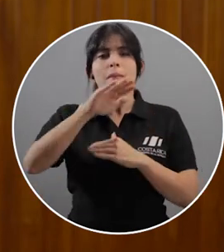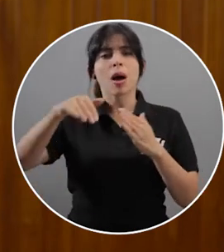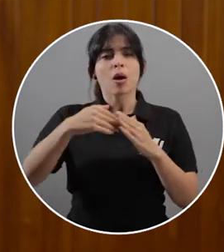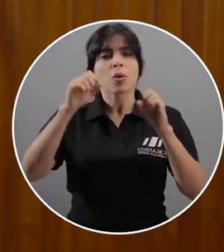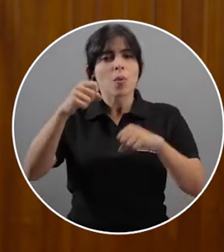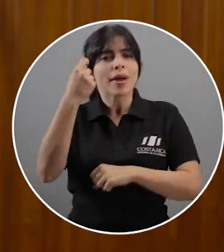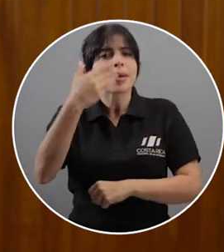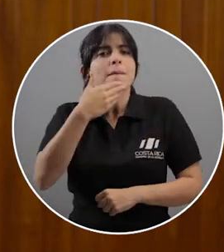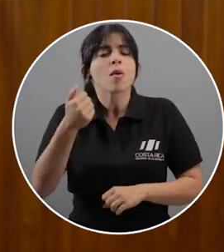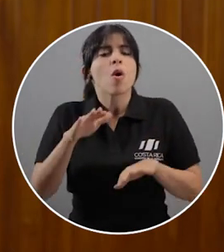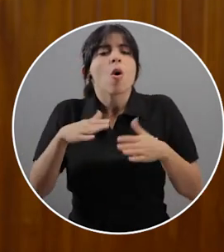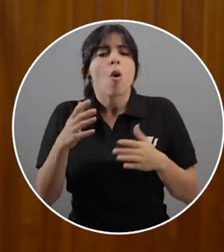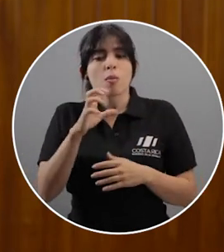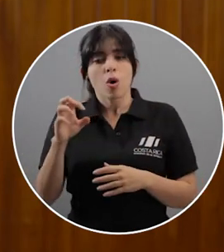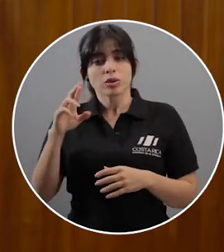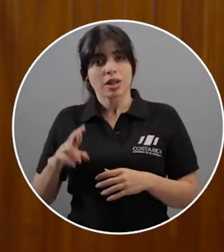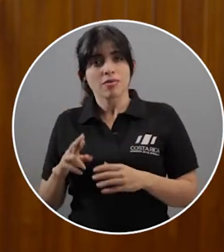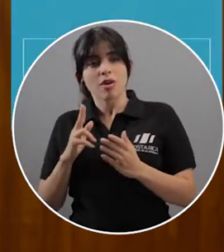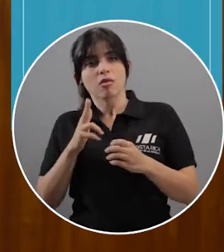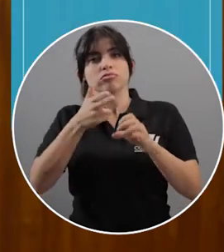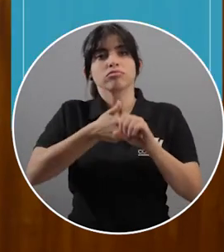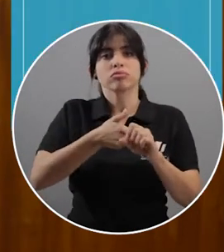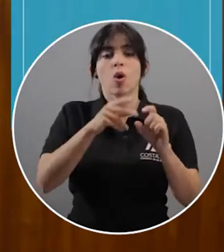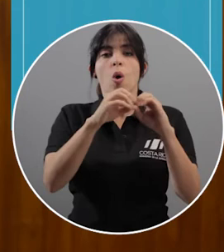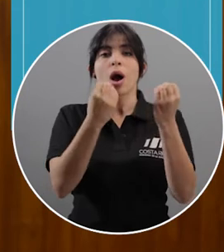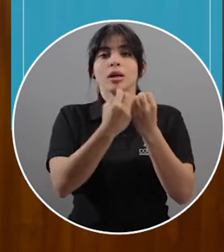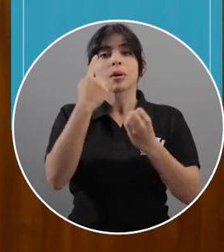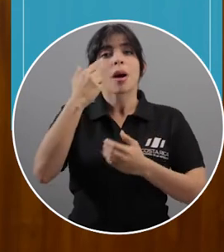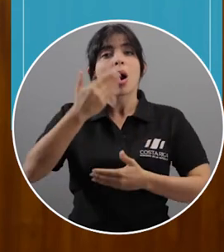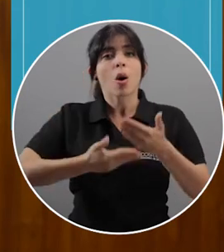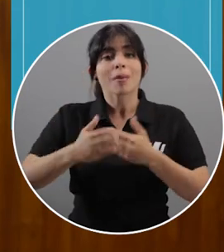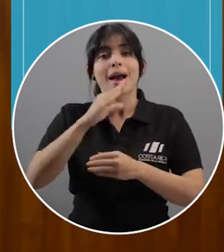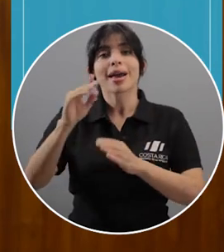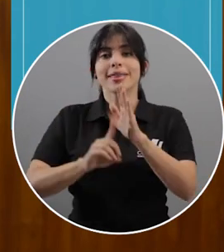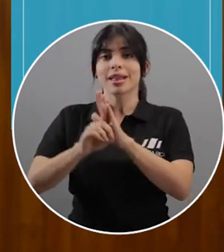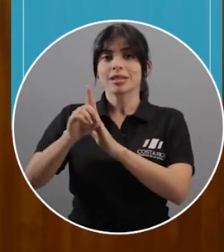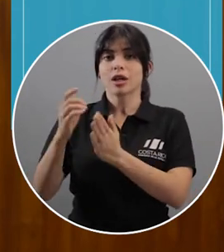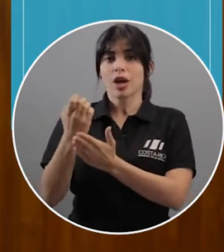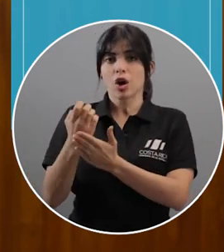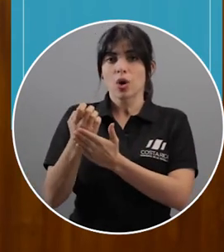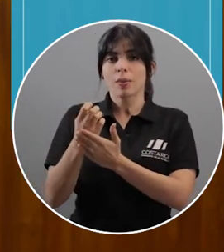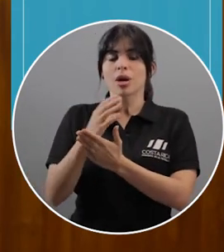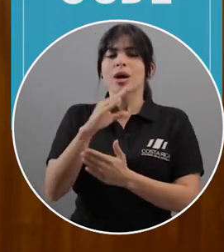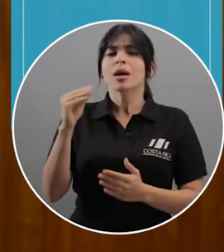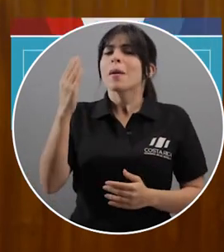¿Qué es la Organización para la Cooperación y el Desarrollo Económico?